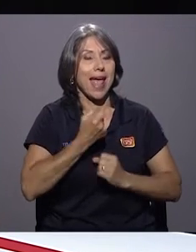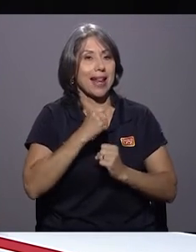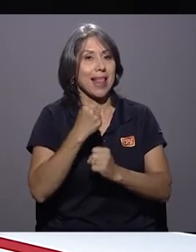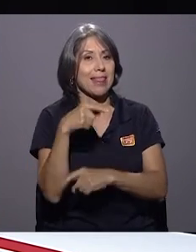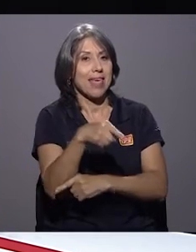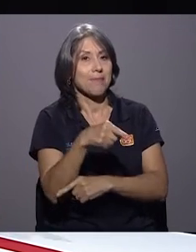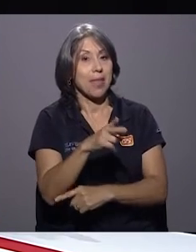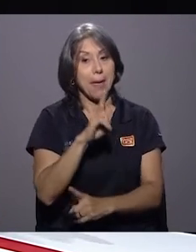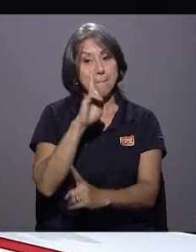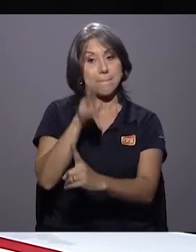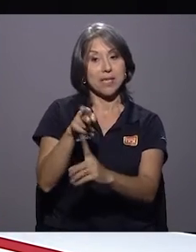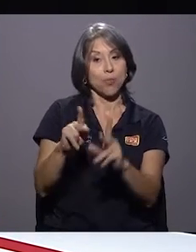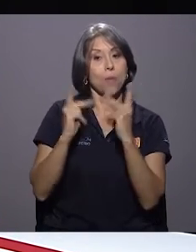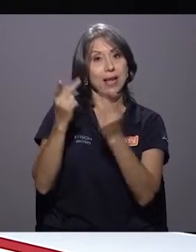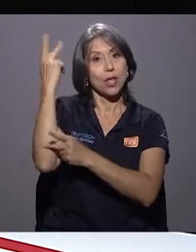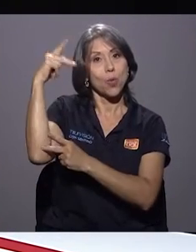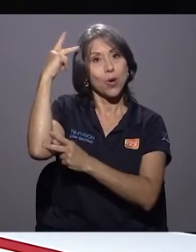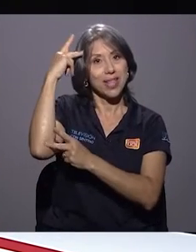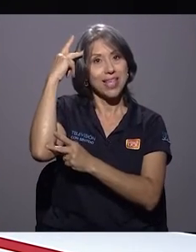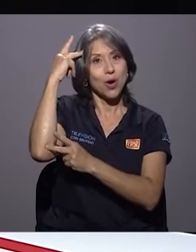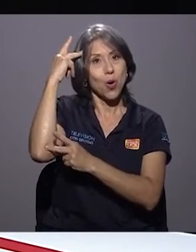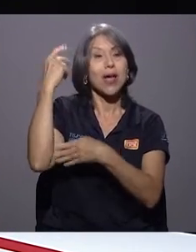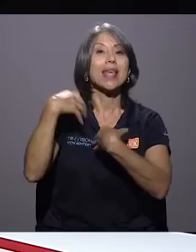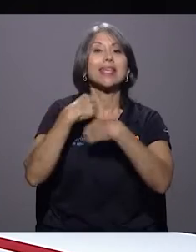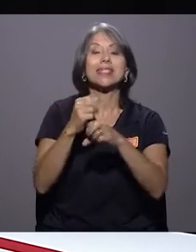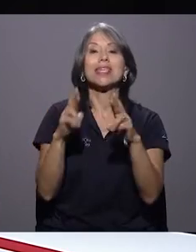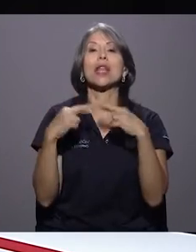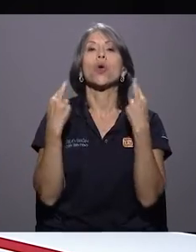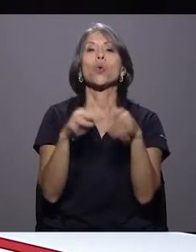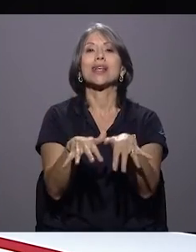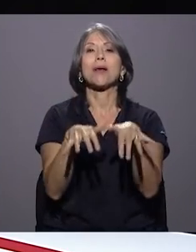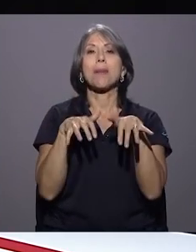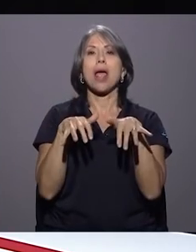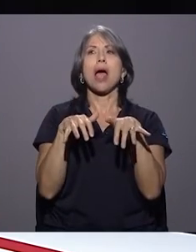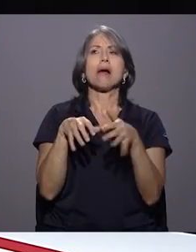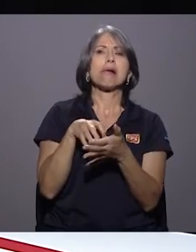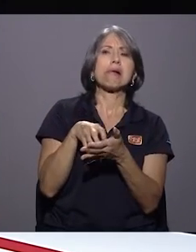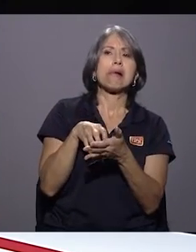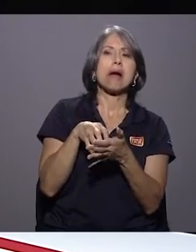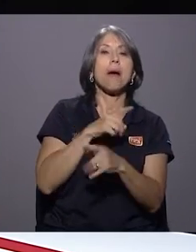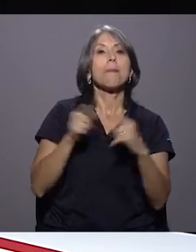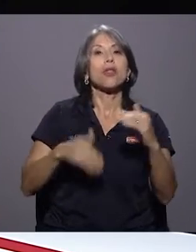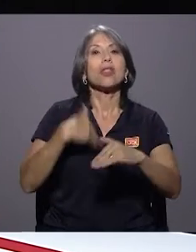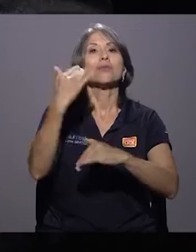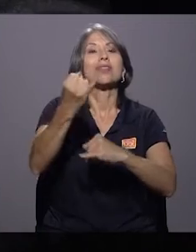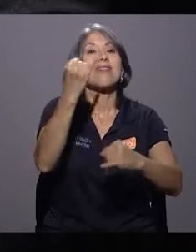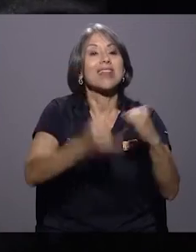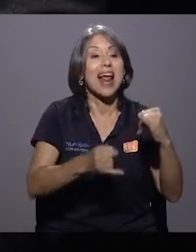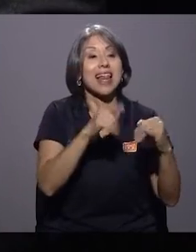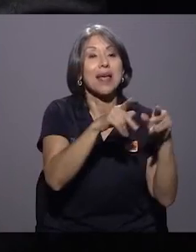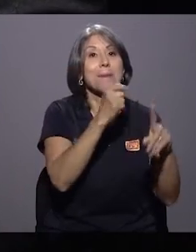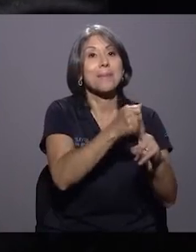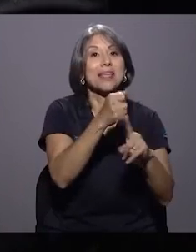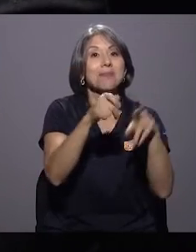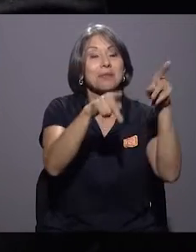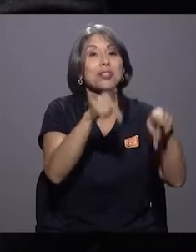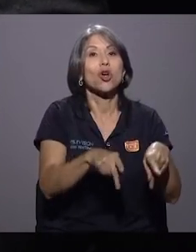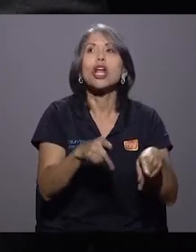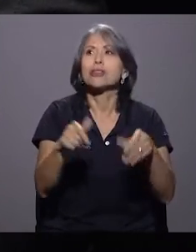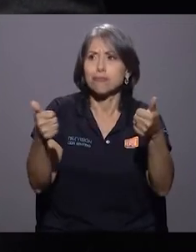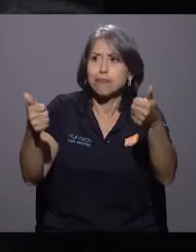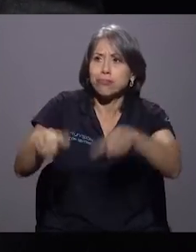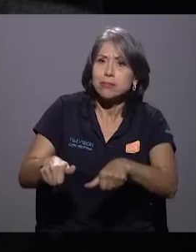el mismo partido político, la gente en asamblea lo cuestionaba, pero la asamblea al final lo ratificó. Así es, es. El caso de Cartago, para decirlo claramente.